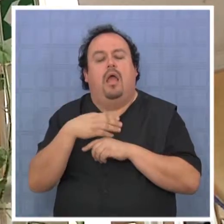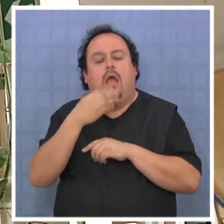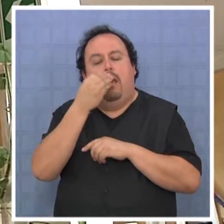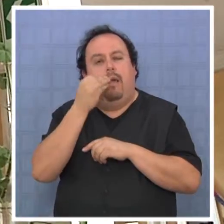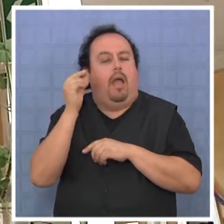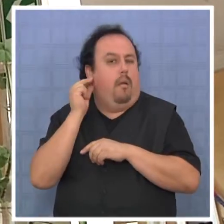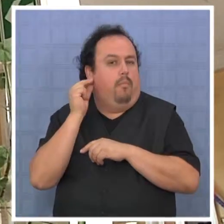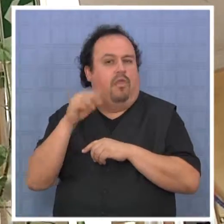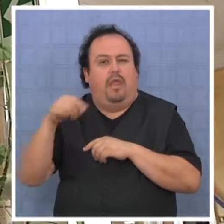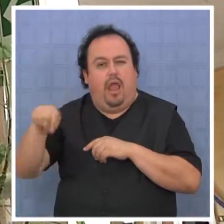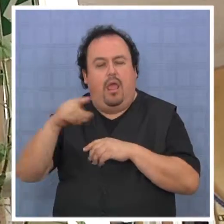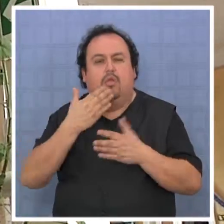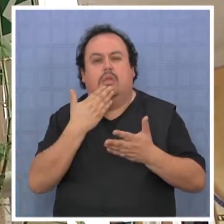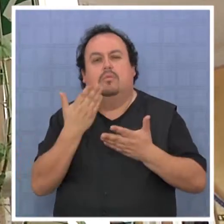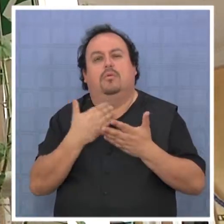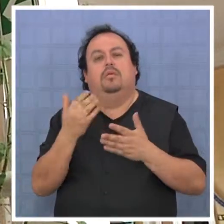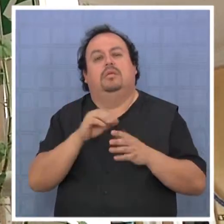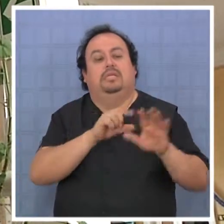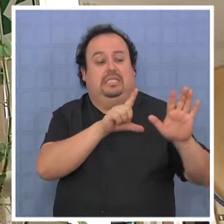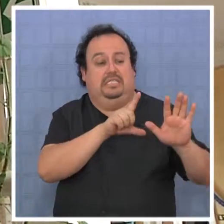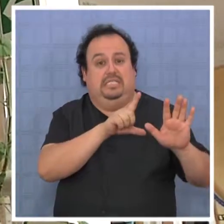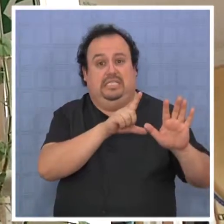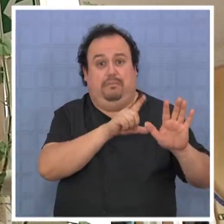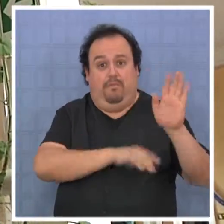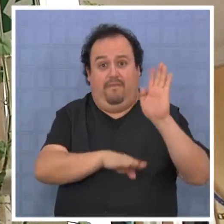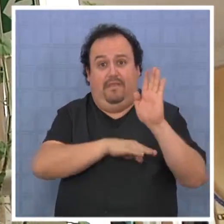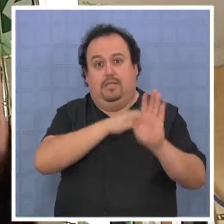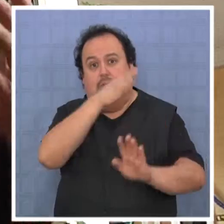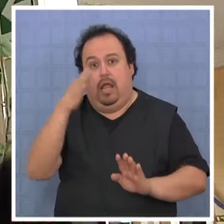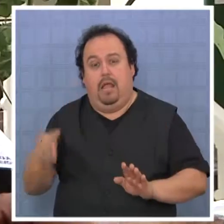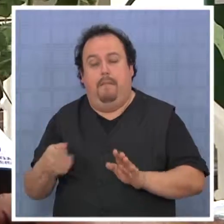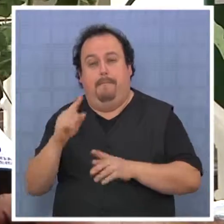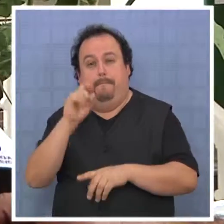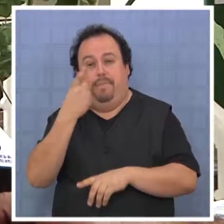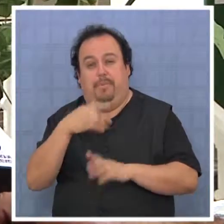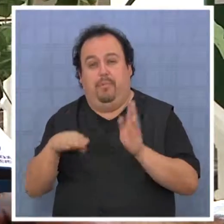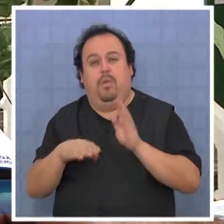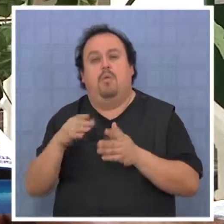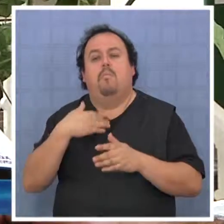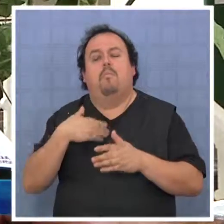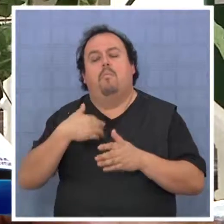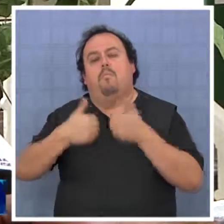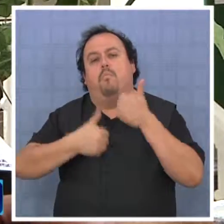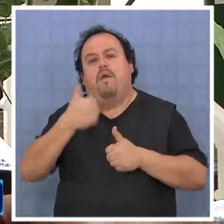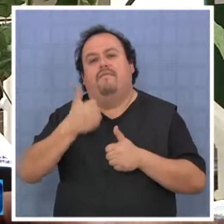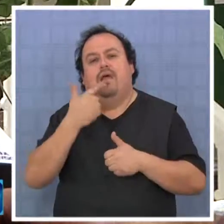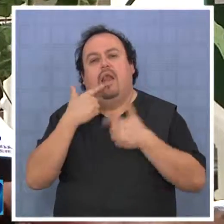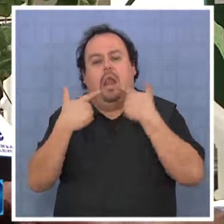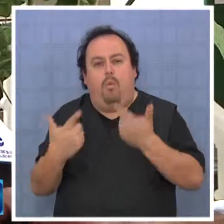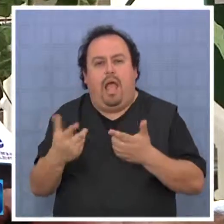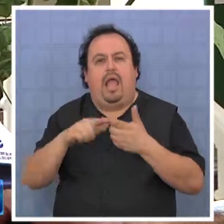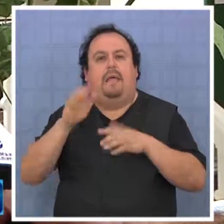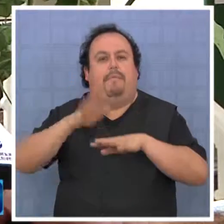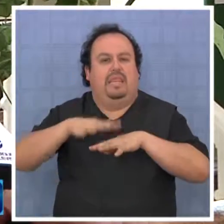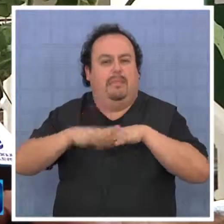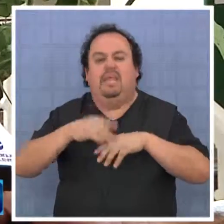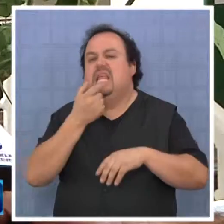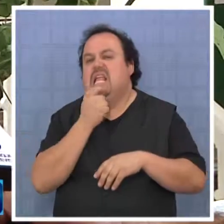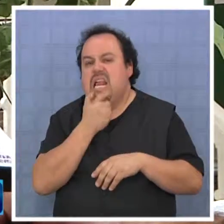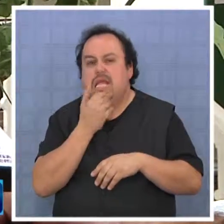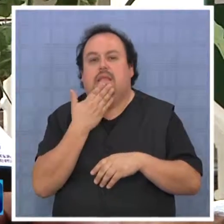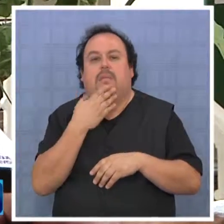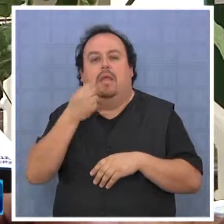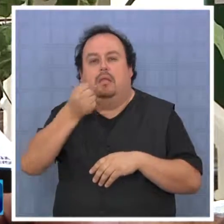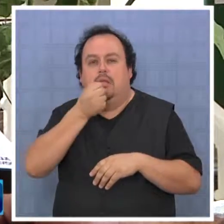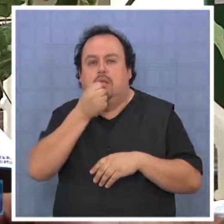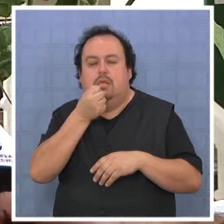equipos directivos y en el caso de la educación séptimo, octavo, primero medio, es la aplicación de una prueba de lenguaje, una prueba de matemática y una prueba de inglés,